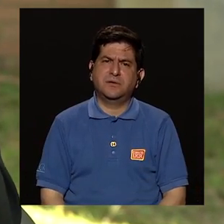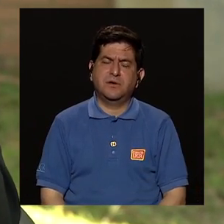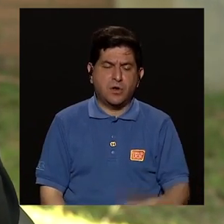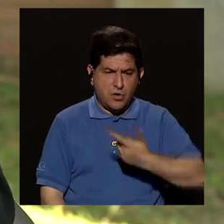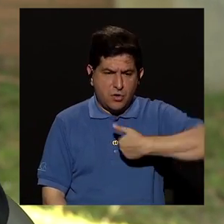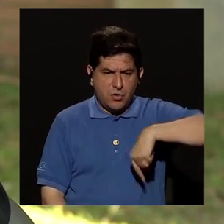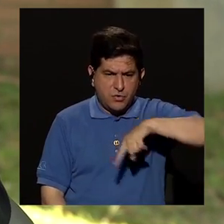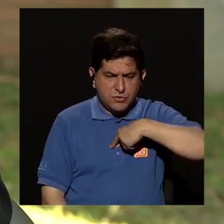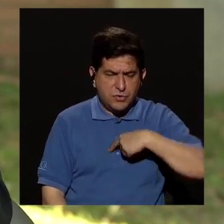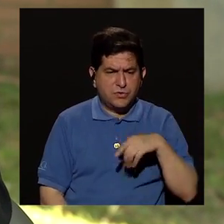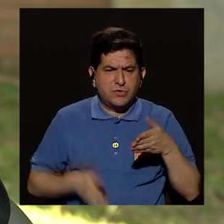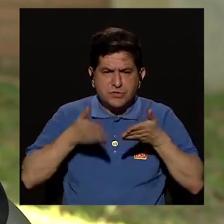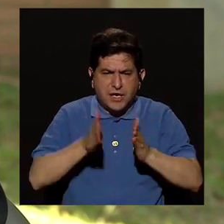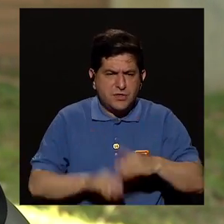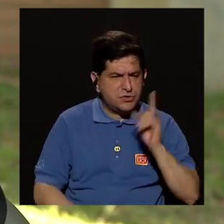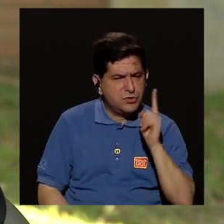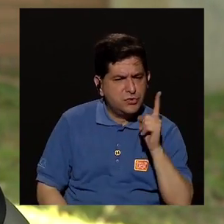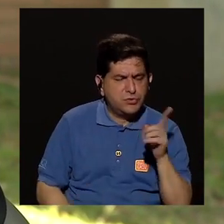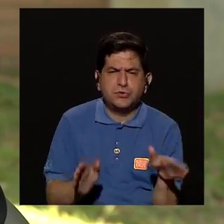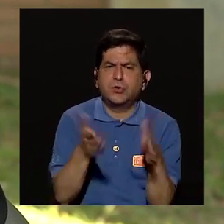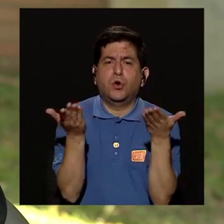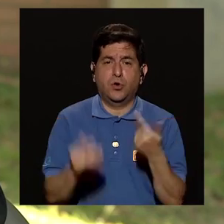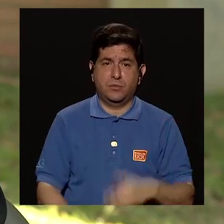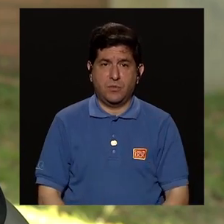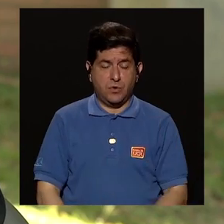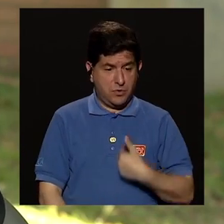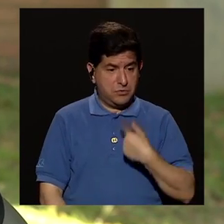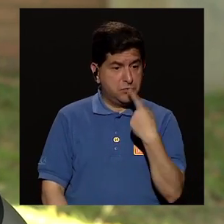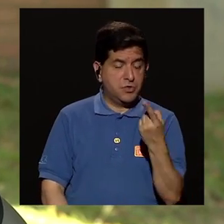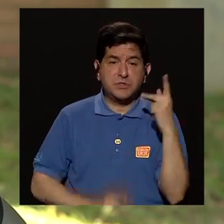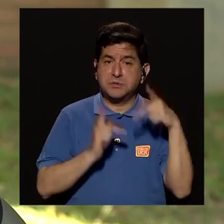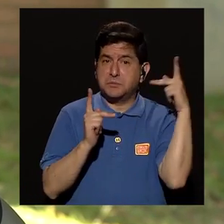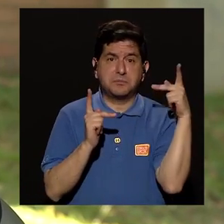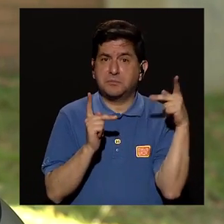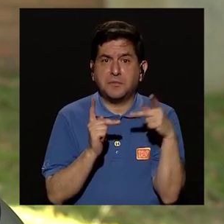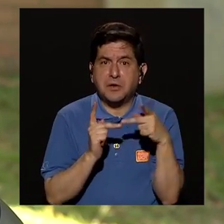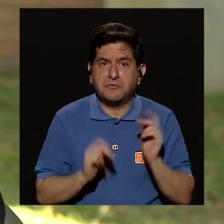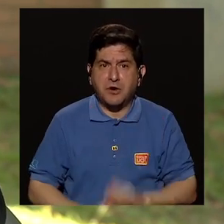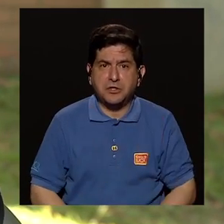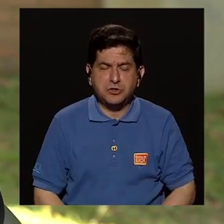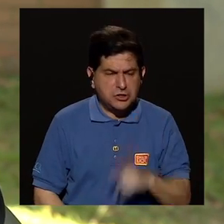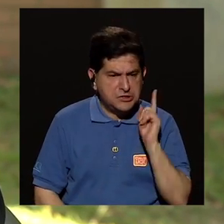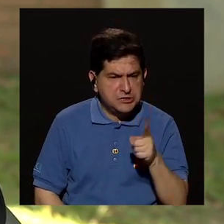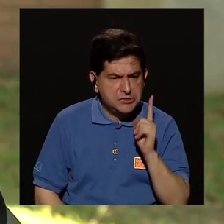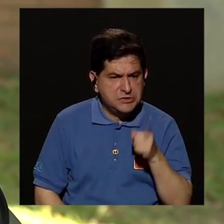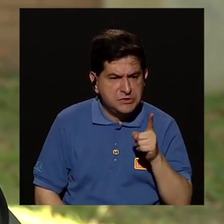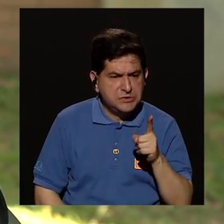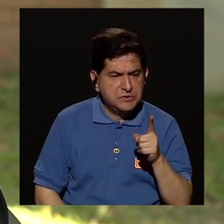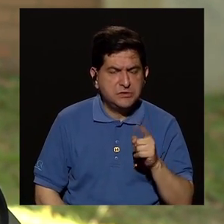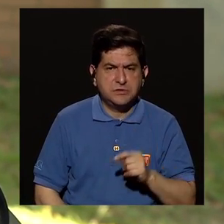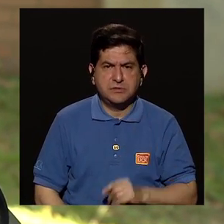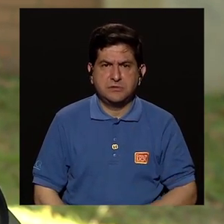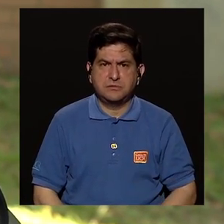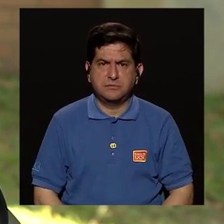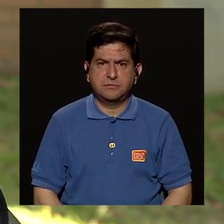¿Cómo le llamo la atención a mis hijos? Porque yo les puedo decir perfectamente, está les llamando la atención